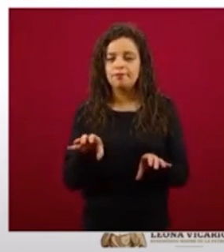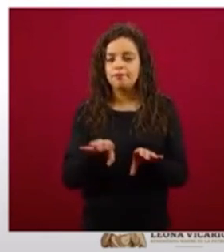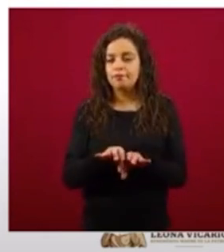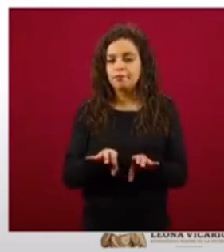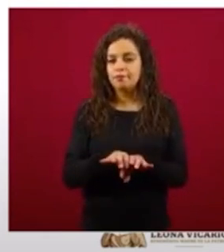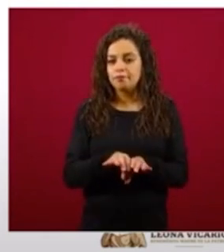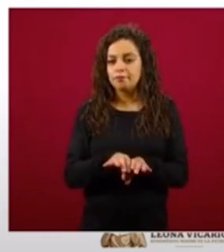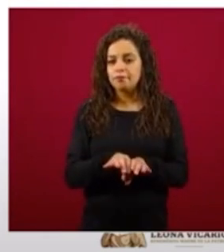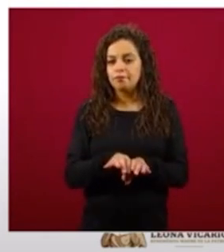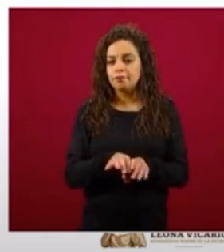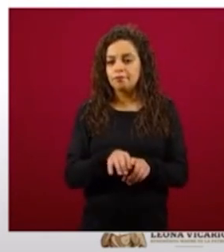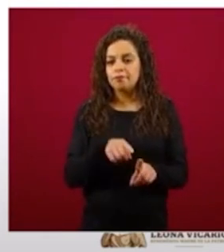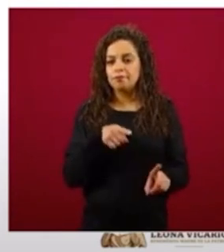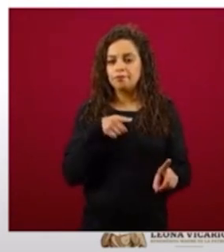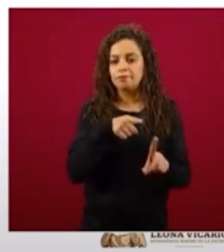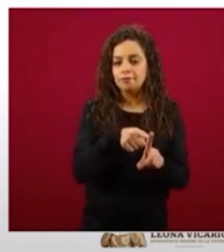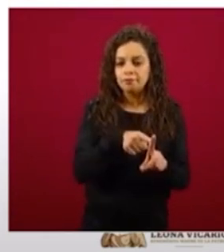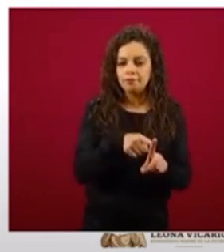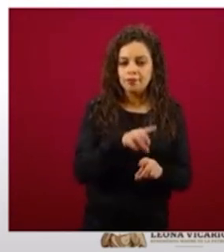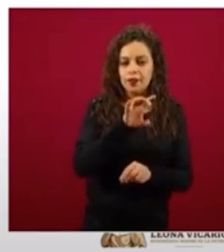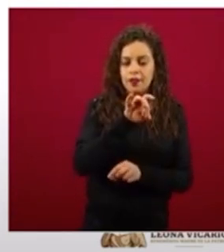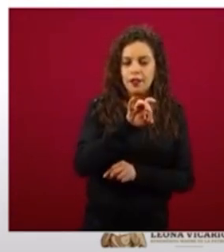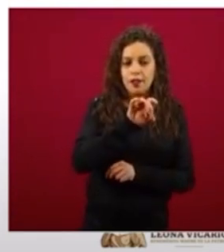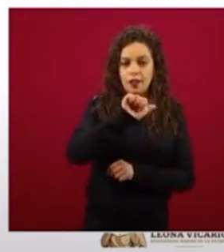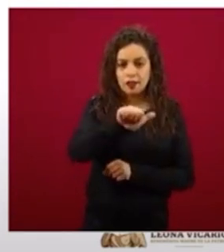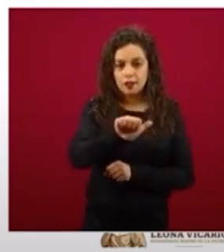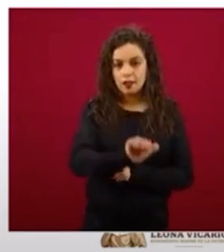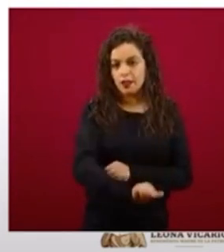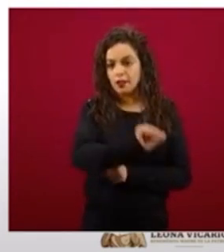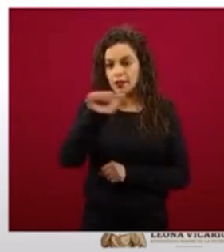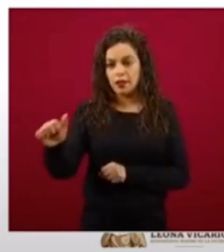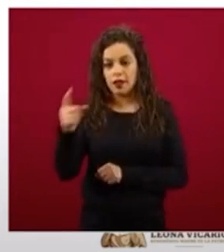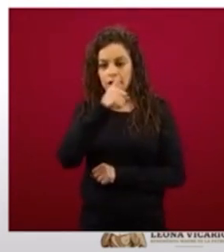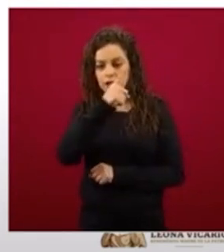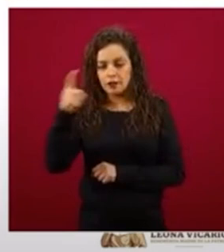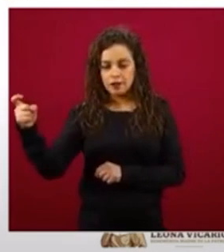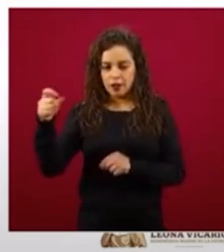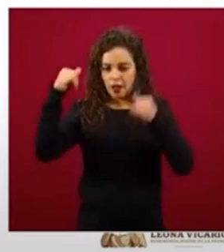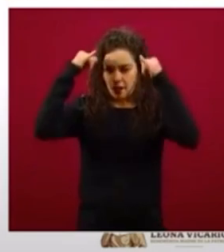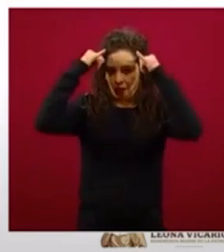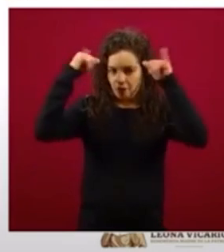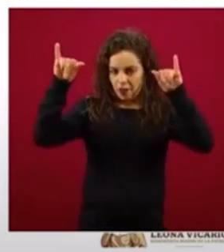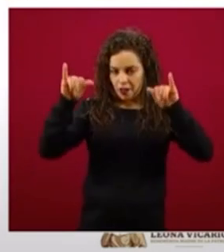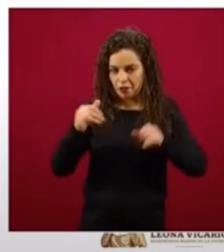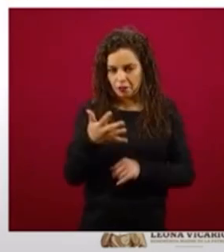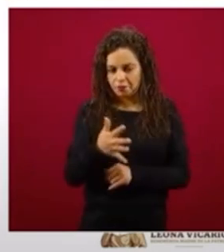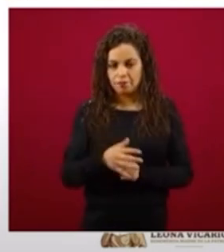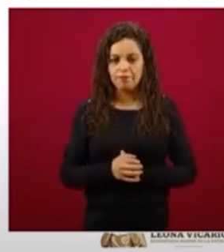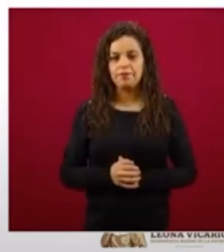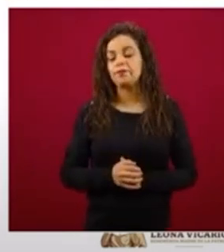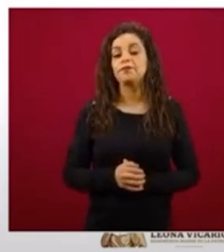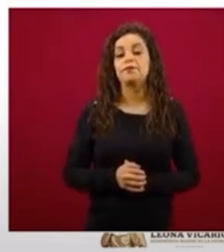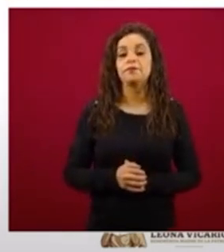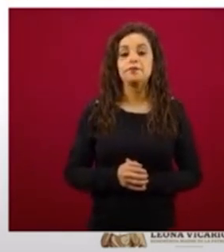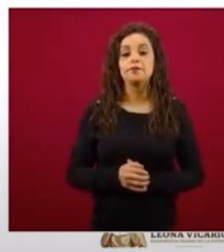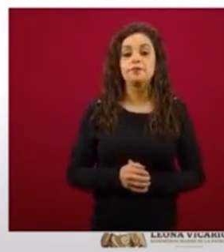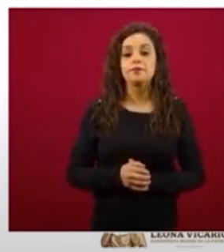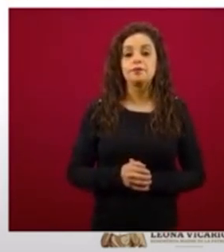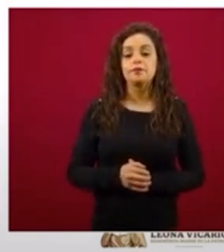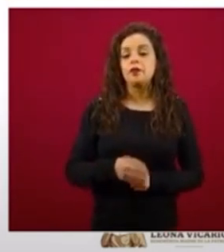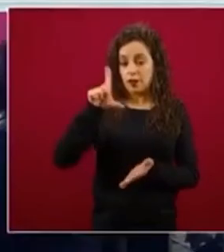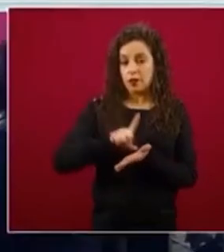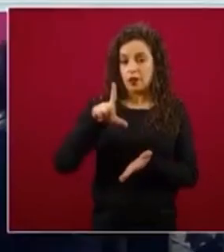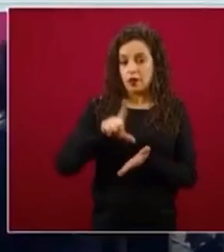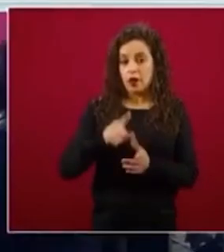común, van de 36 a 100 vacas, o sea que les compramos a los que tienen hasta 100